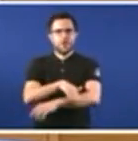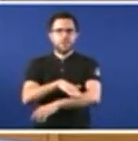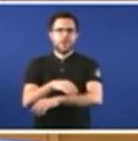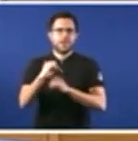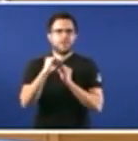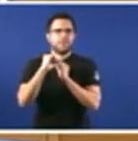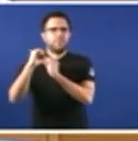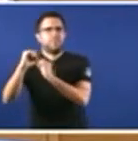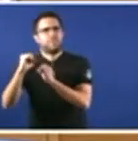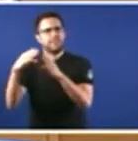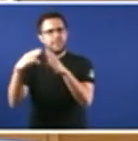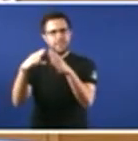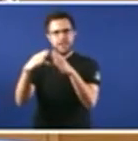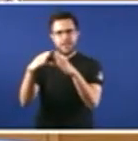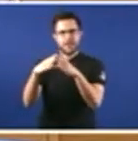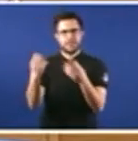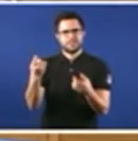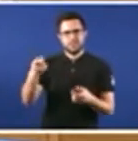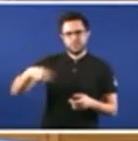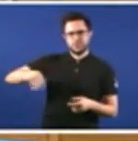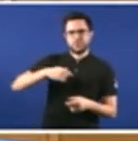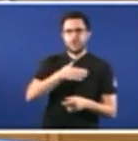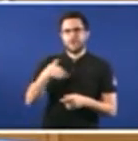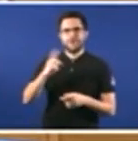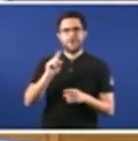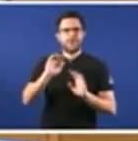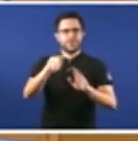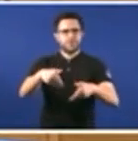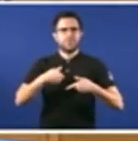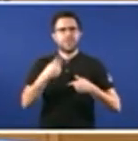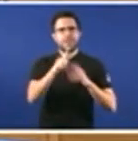queren volver a lei de 1975.